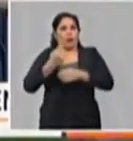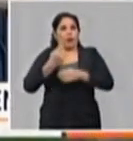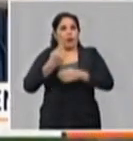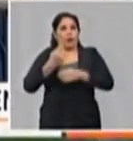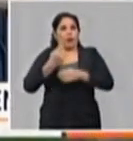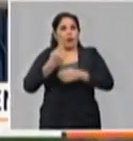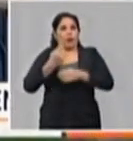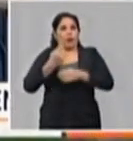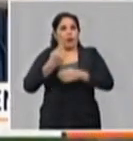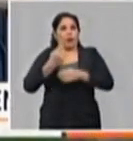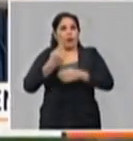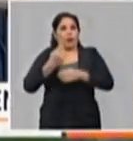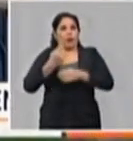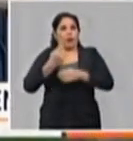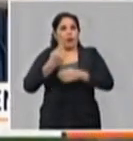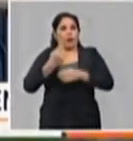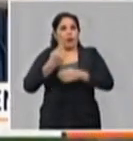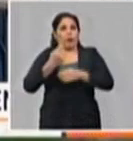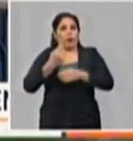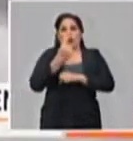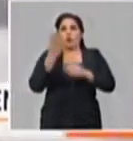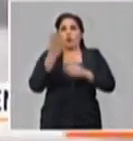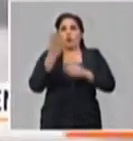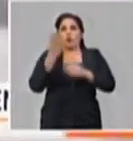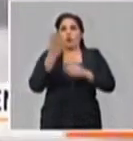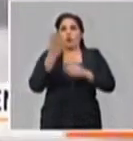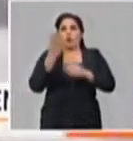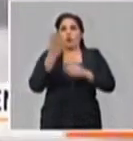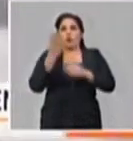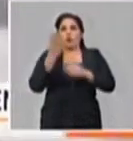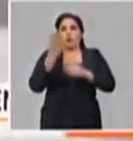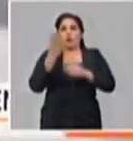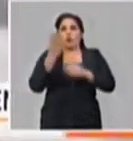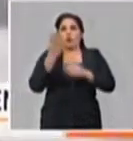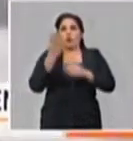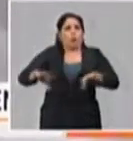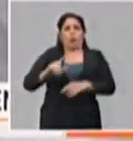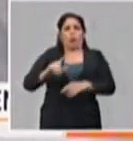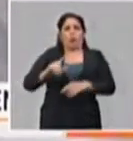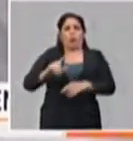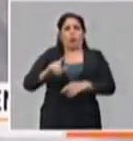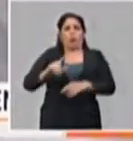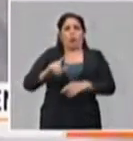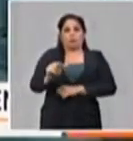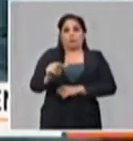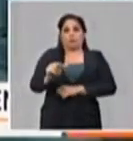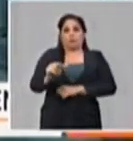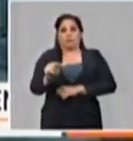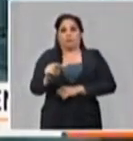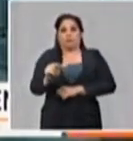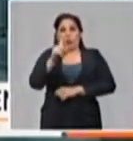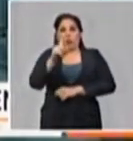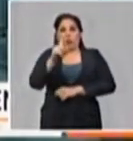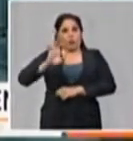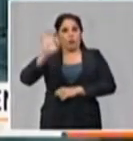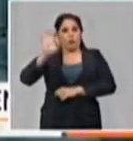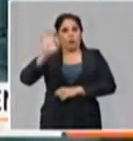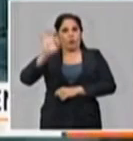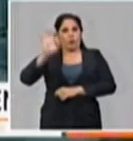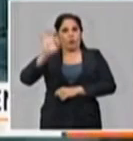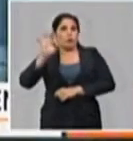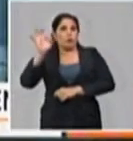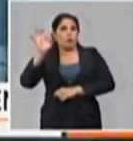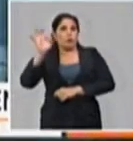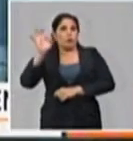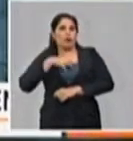persona infectada no manifieste síntomas. puede ser que una persona se haga de alrededor del 1.000%, es decir, la